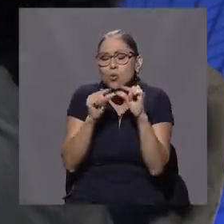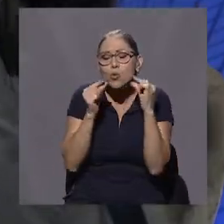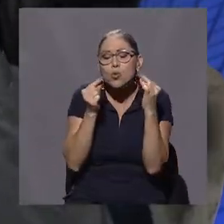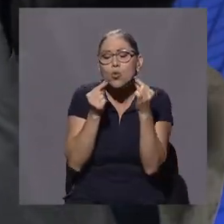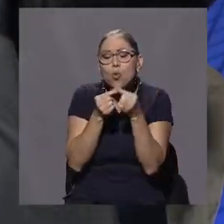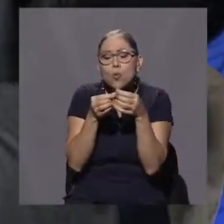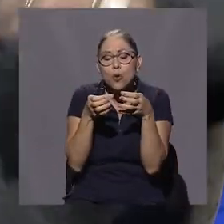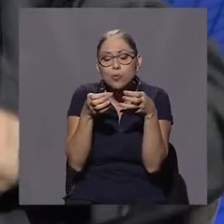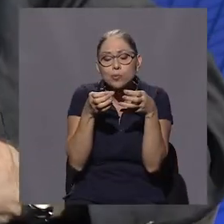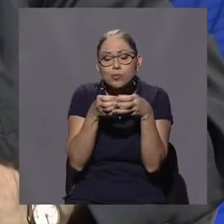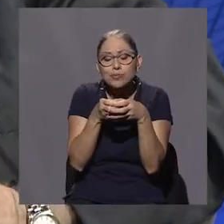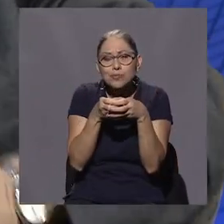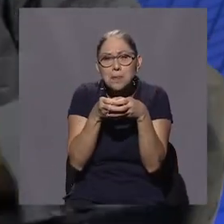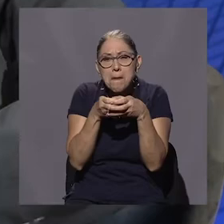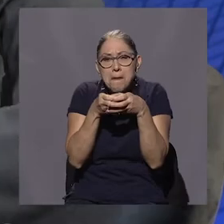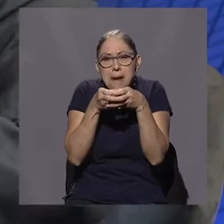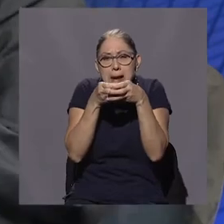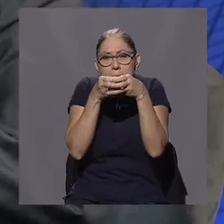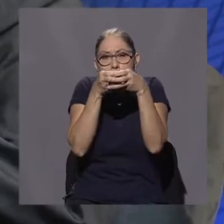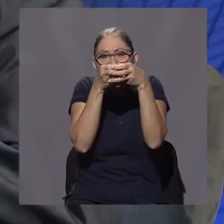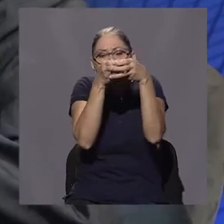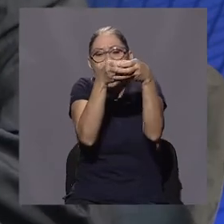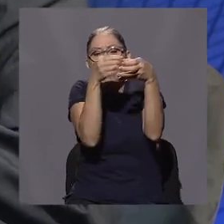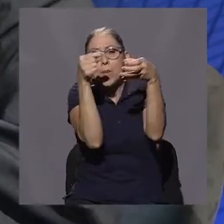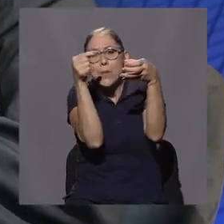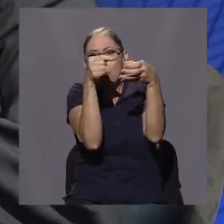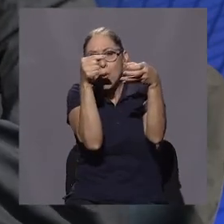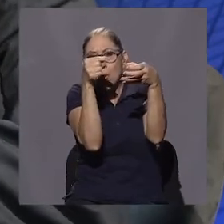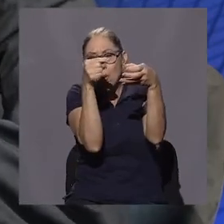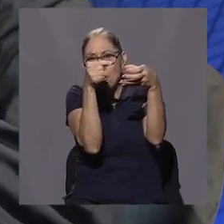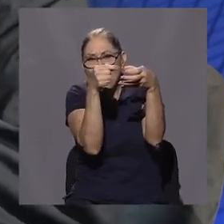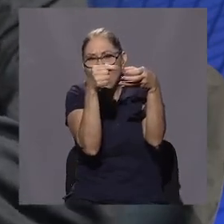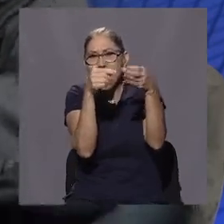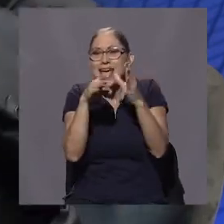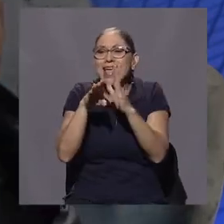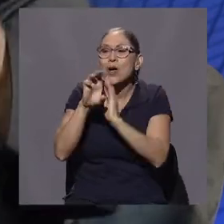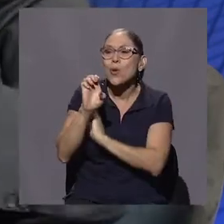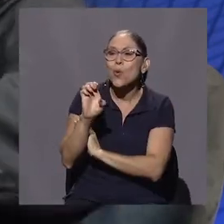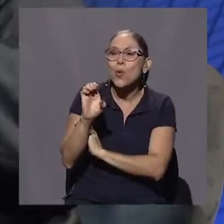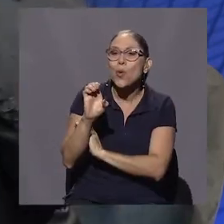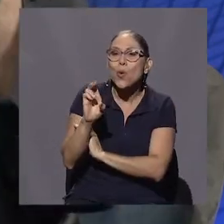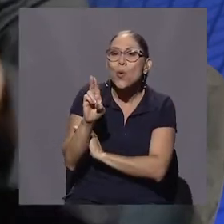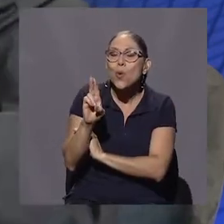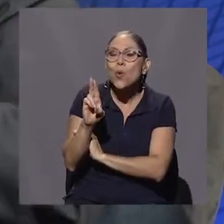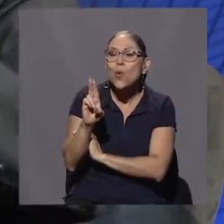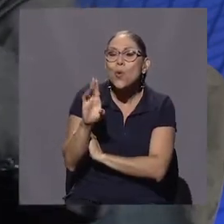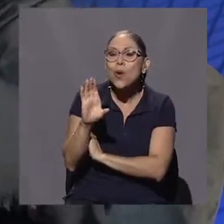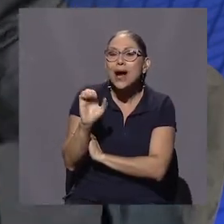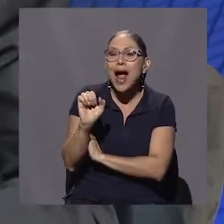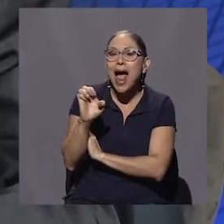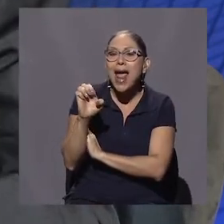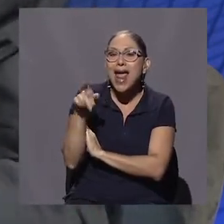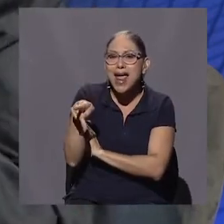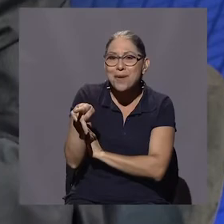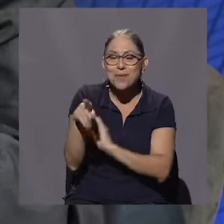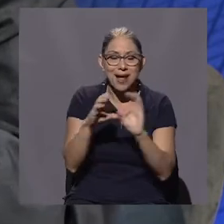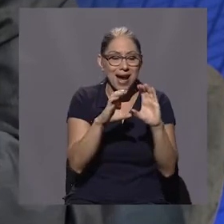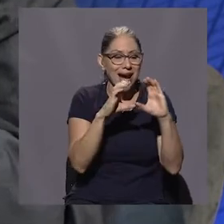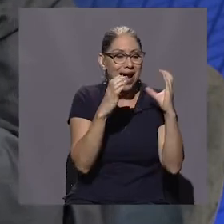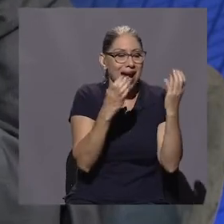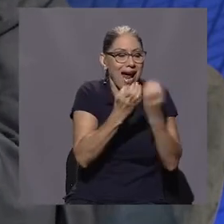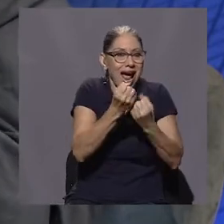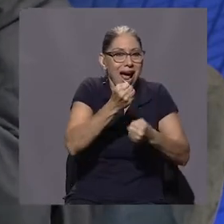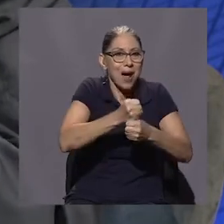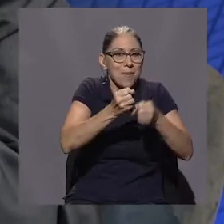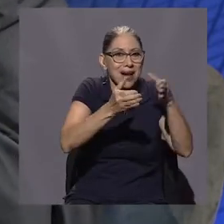que se reúne en grandes salones y UCAEPs y cámaras y sindicatos empresariales,